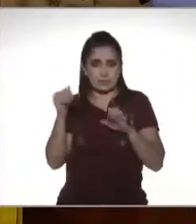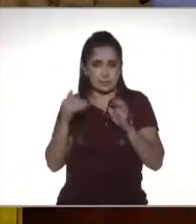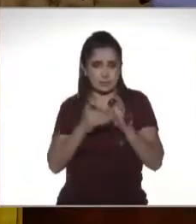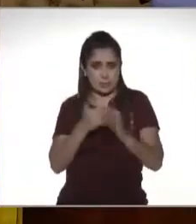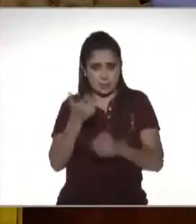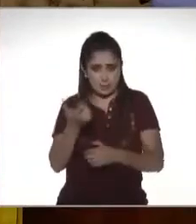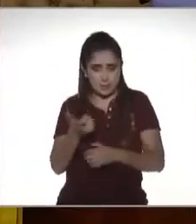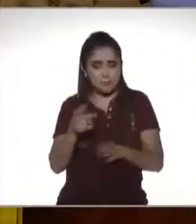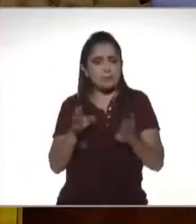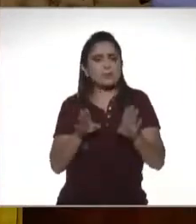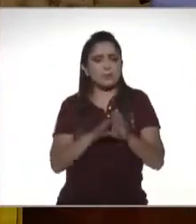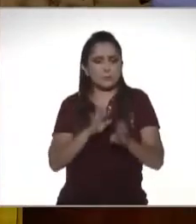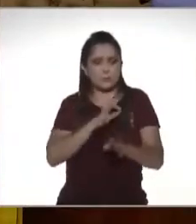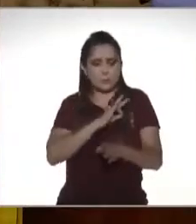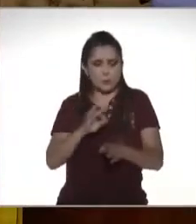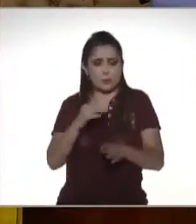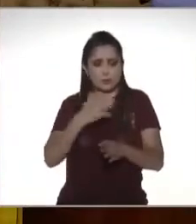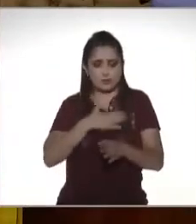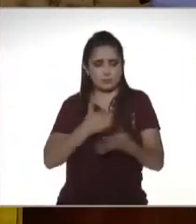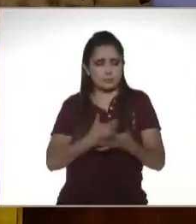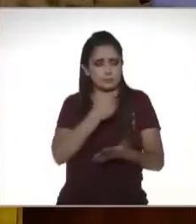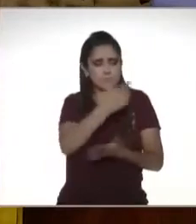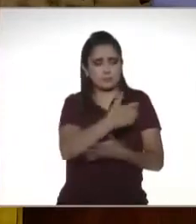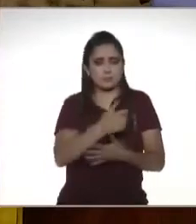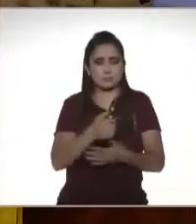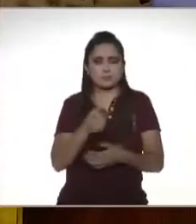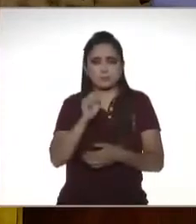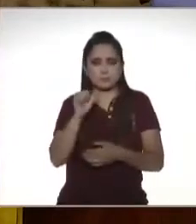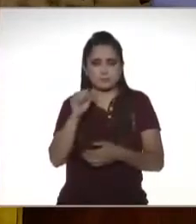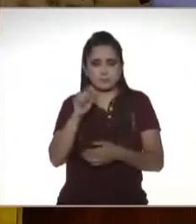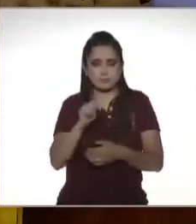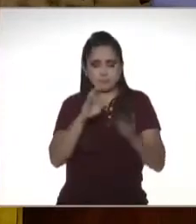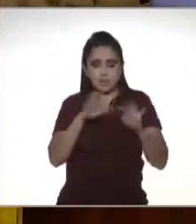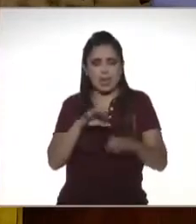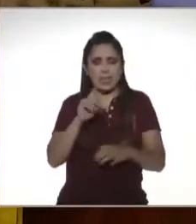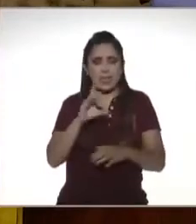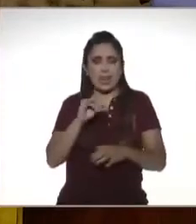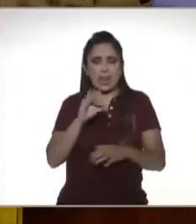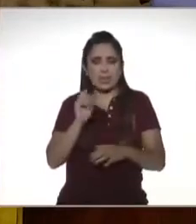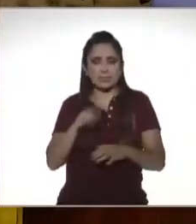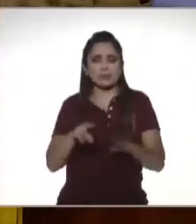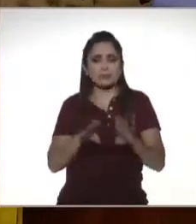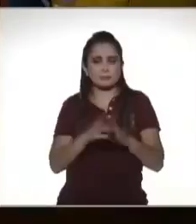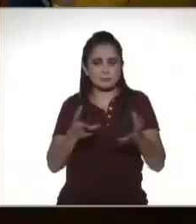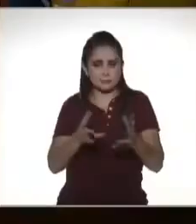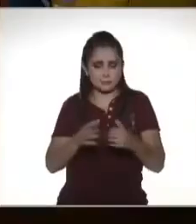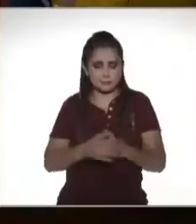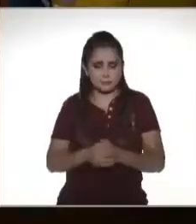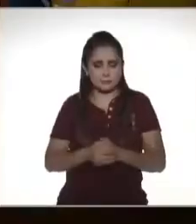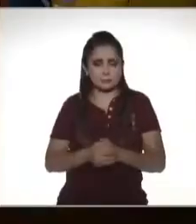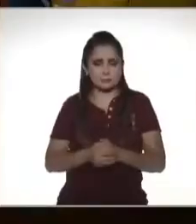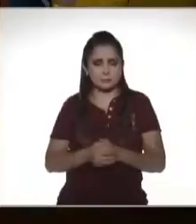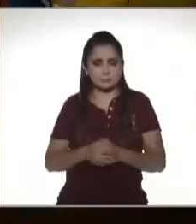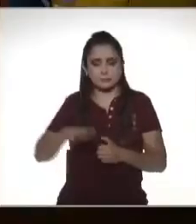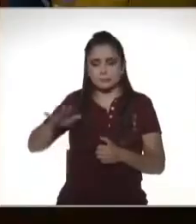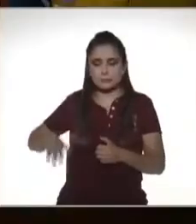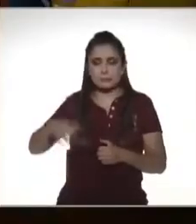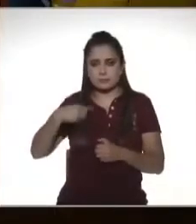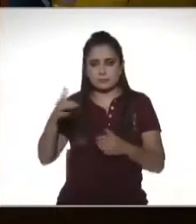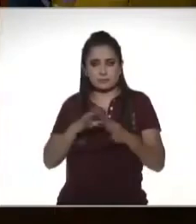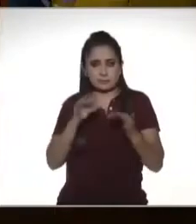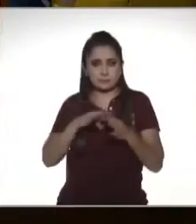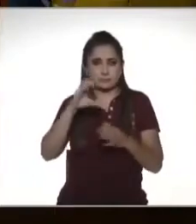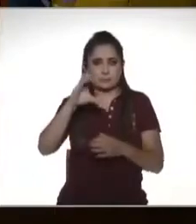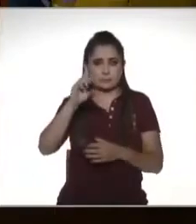pesos cómo aplica el contribuyente y cómo lo hace en la declaración bueno aquí hay que tener y lo decíamos hace rato los